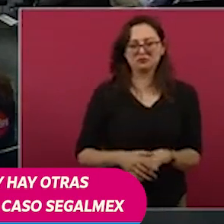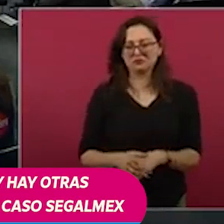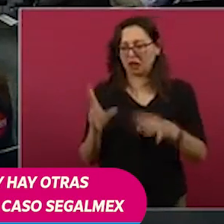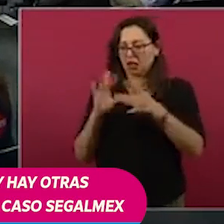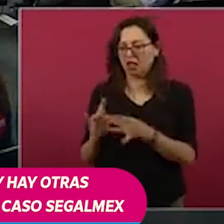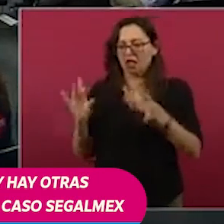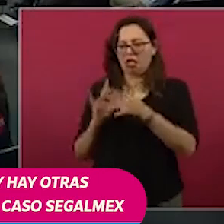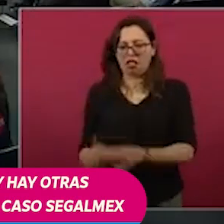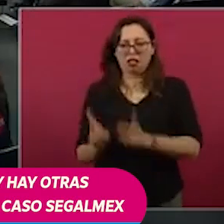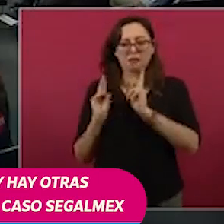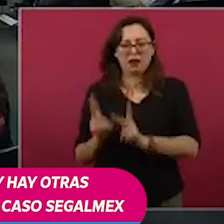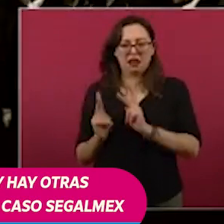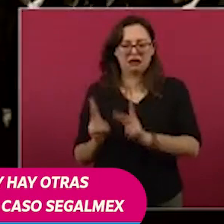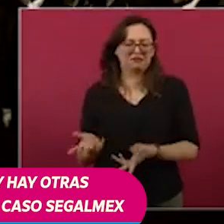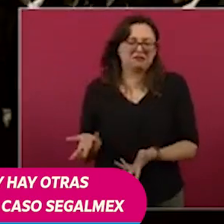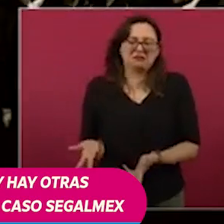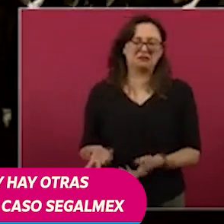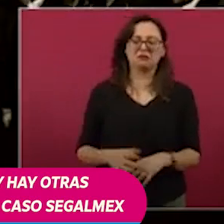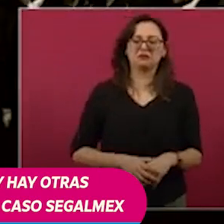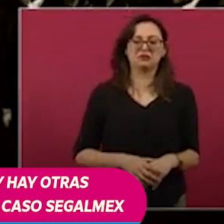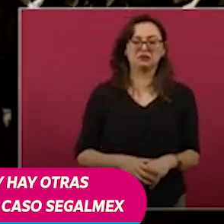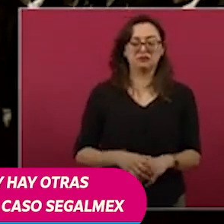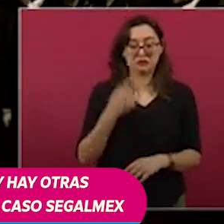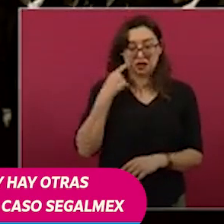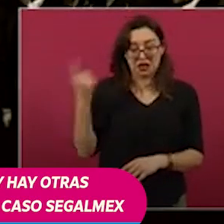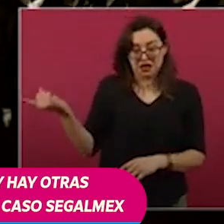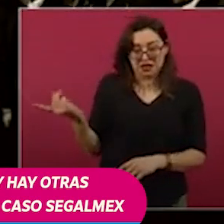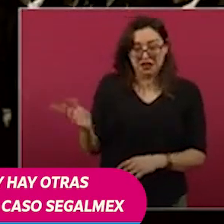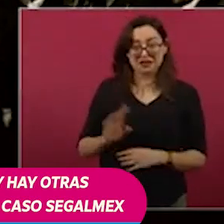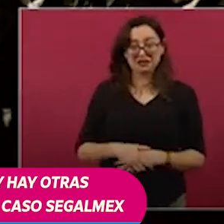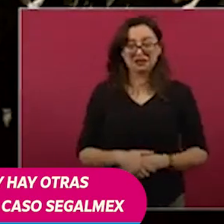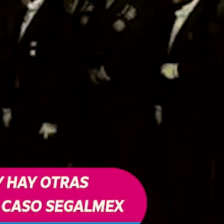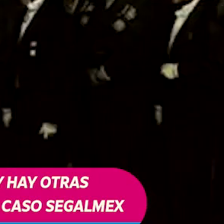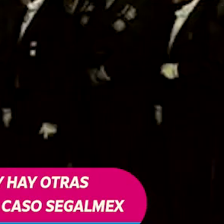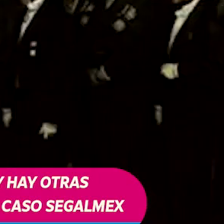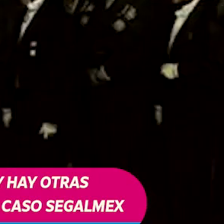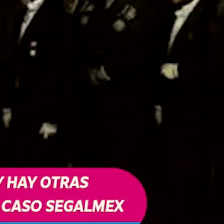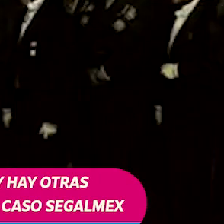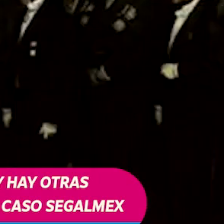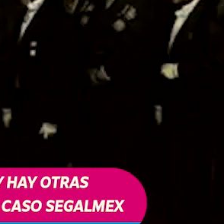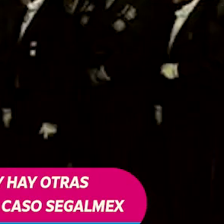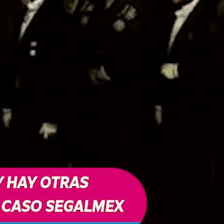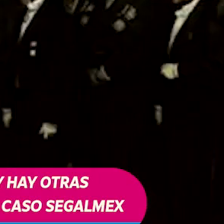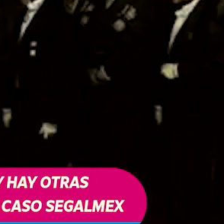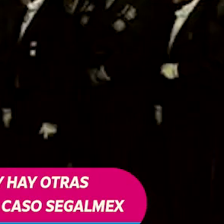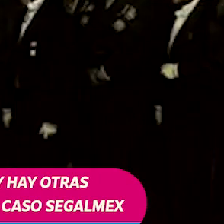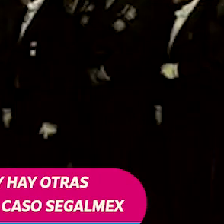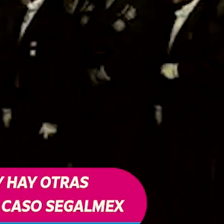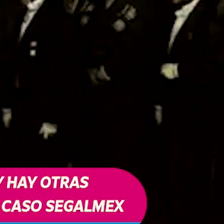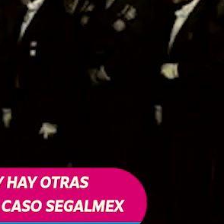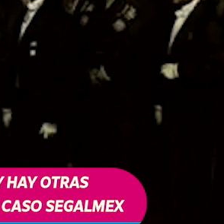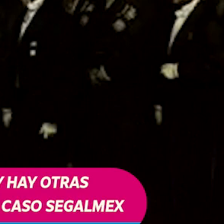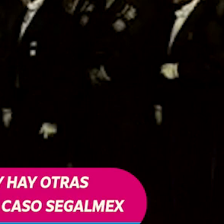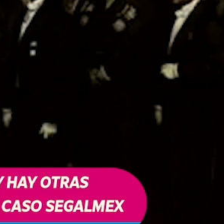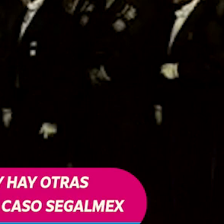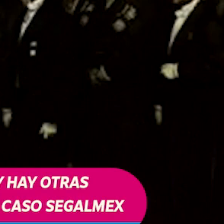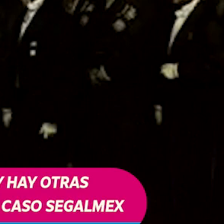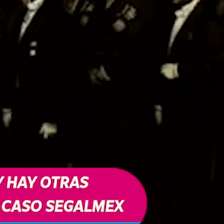palabras. Estos fueron cuando fueron a buscar a Miramar, a Maximiliano,